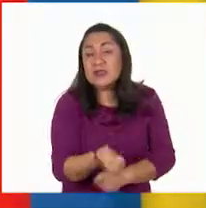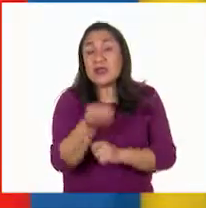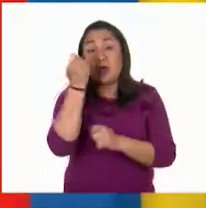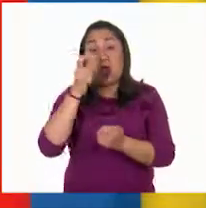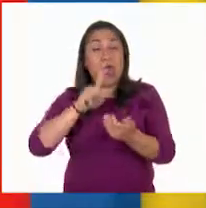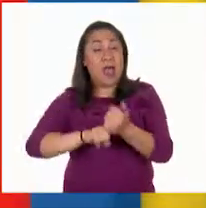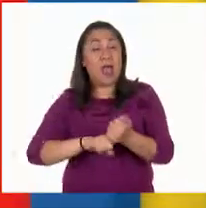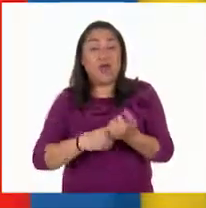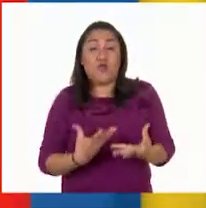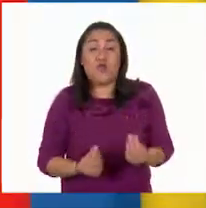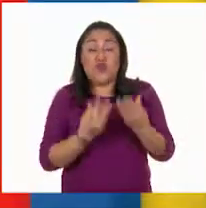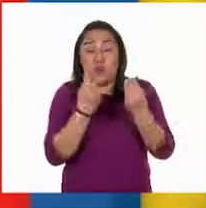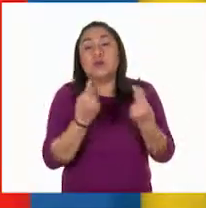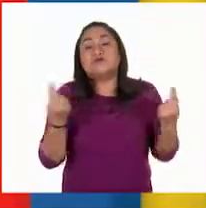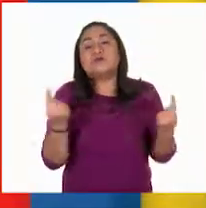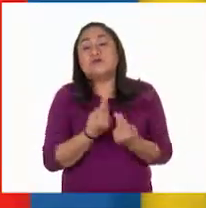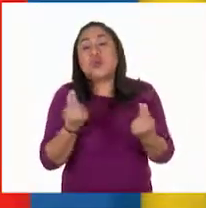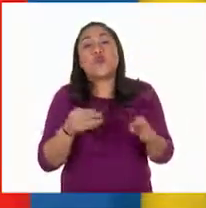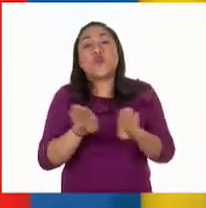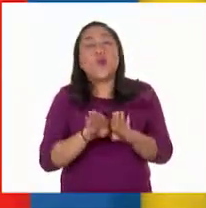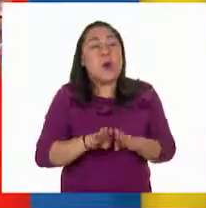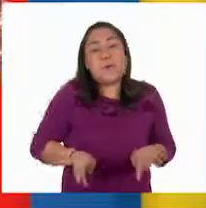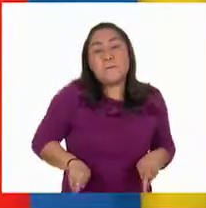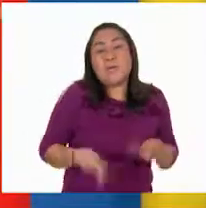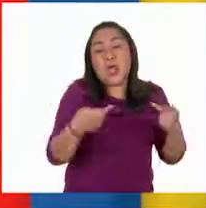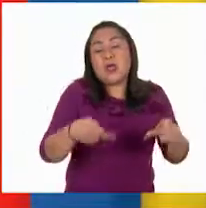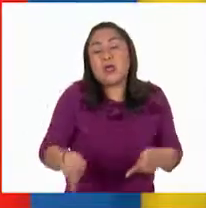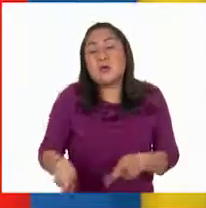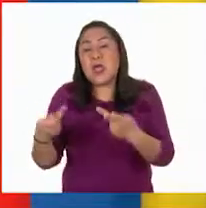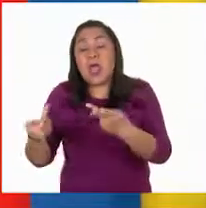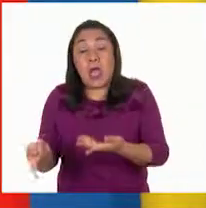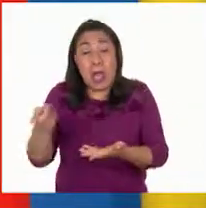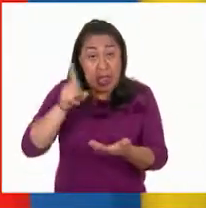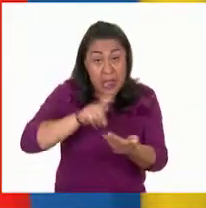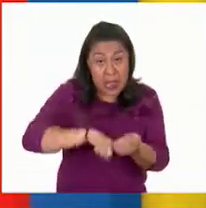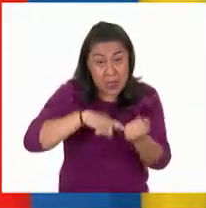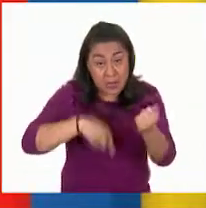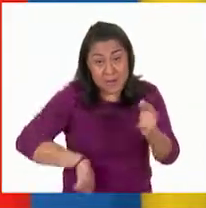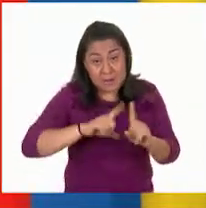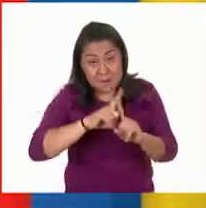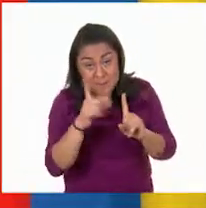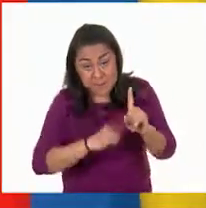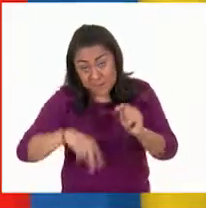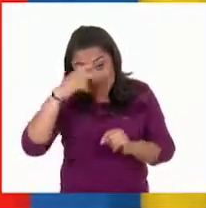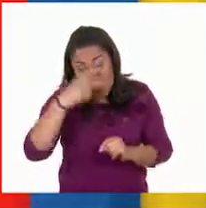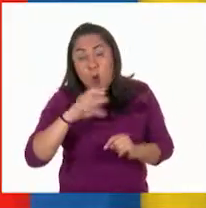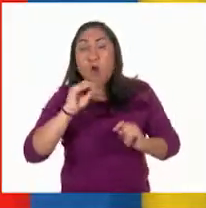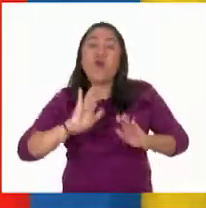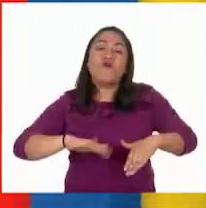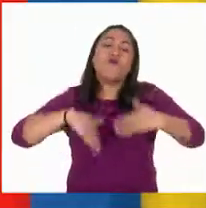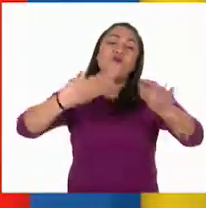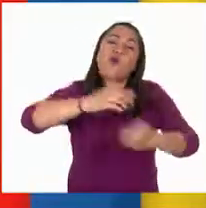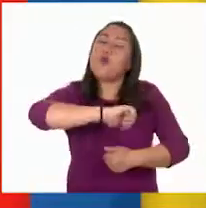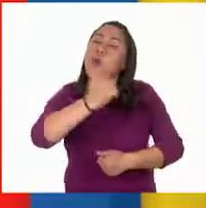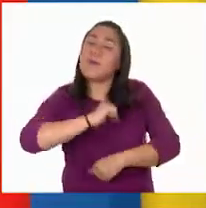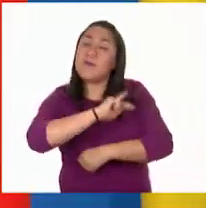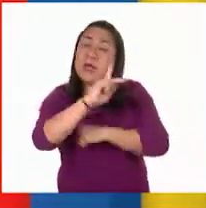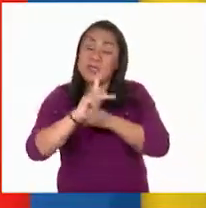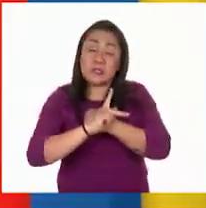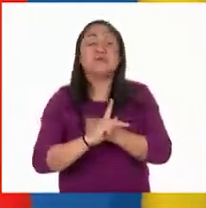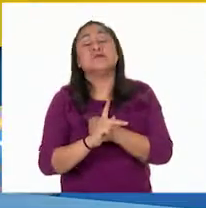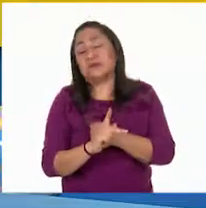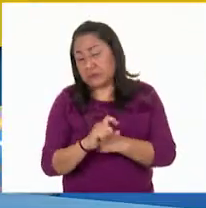demandan diferentes formas de comercialización dentro y fuera de México. Y también son importantes.